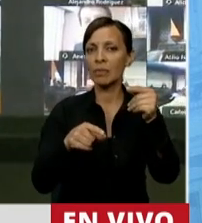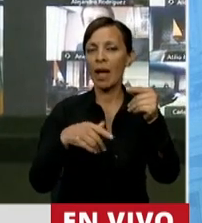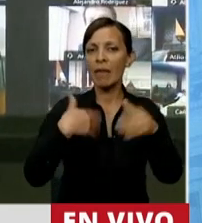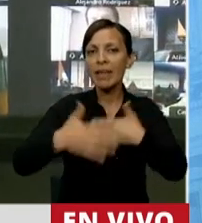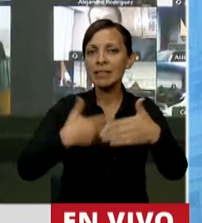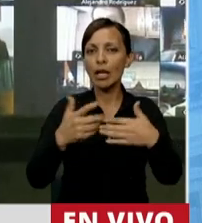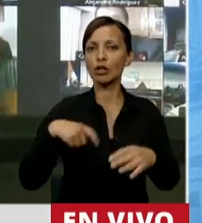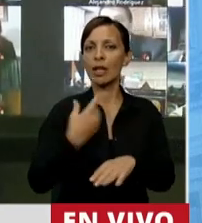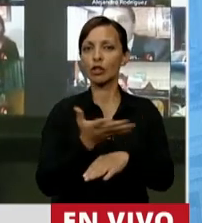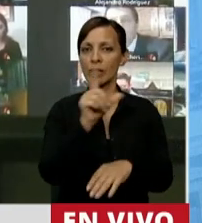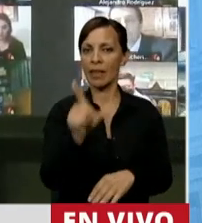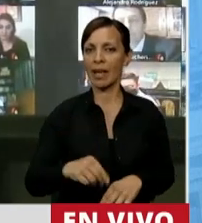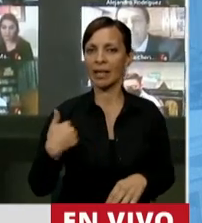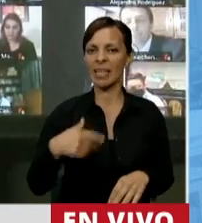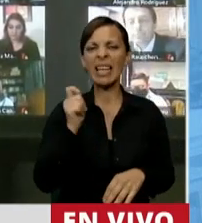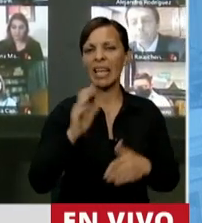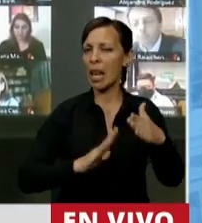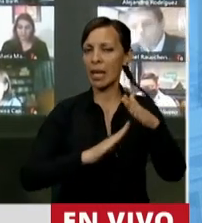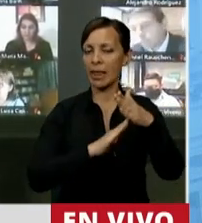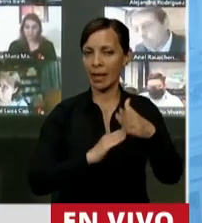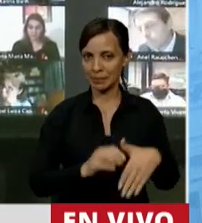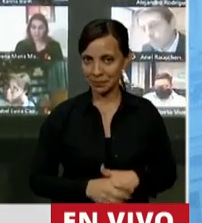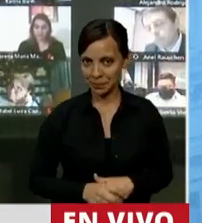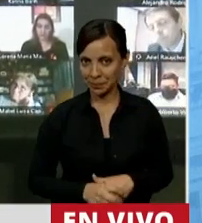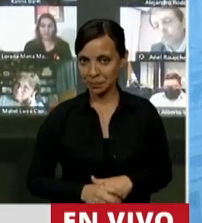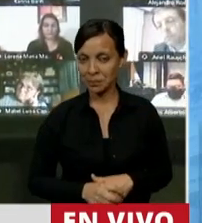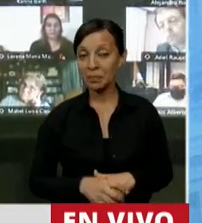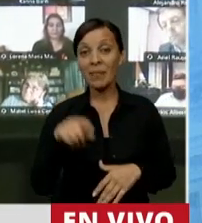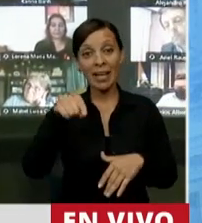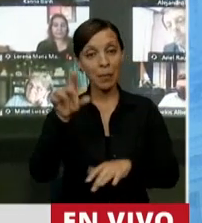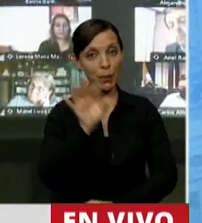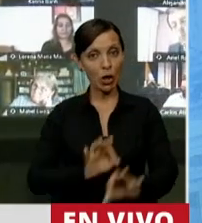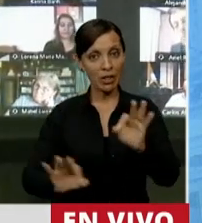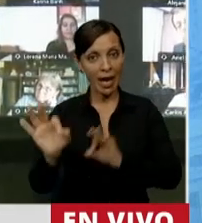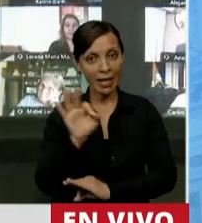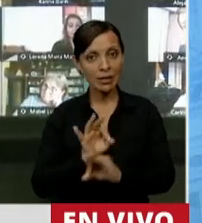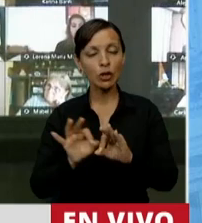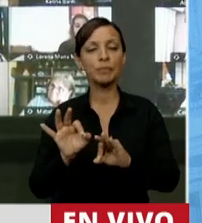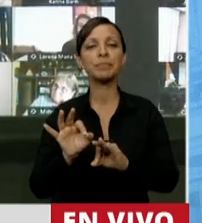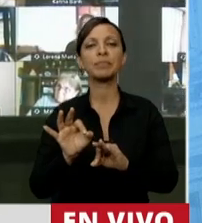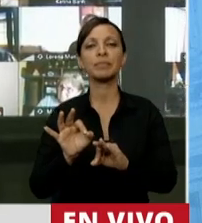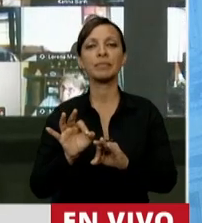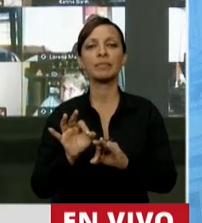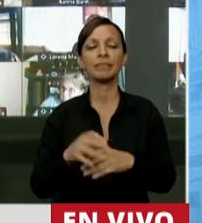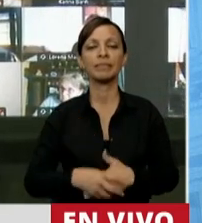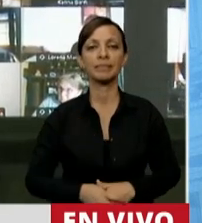la sociedad de nuestra Argentina? Y este proyecto que es